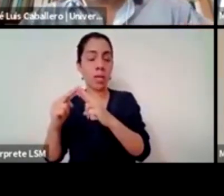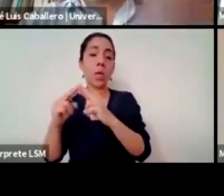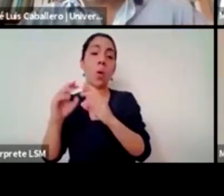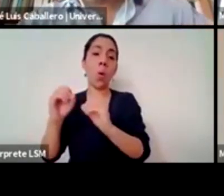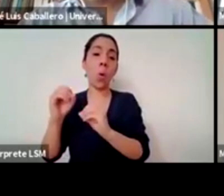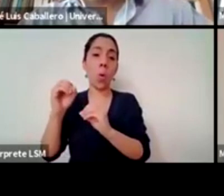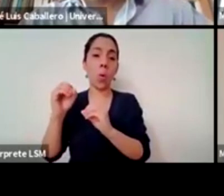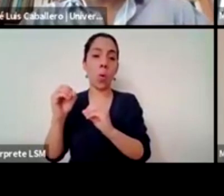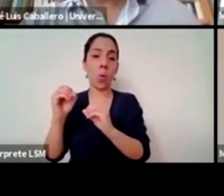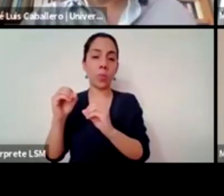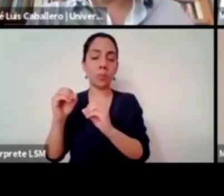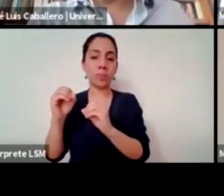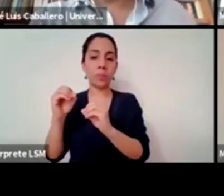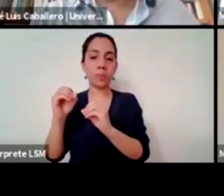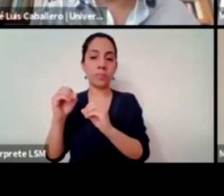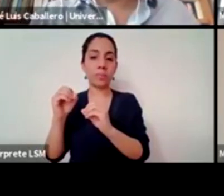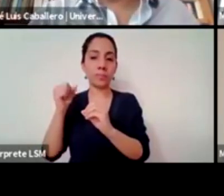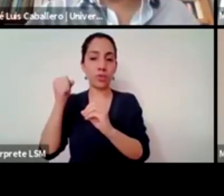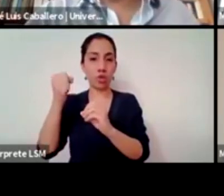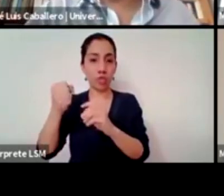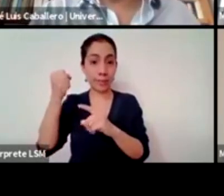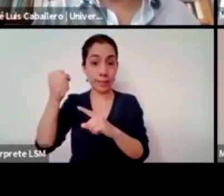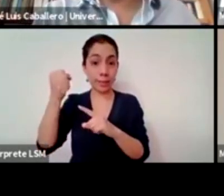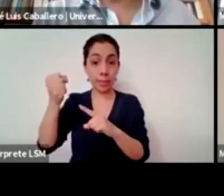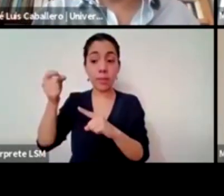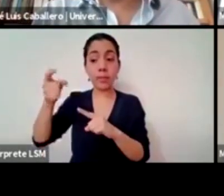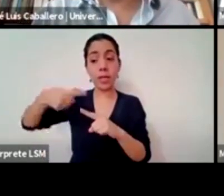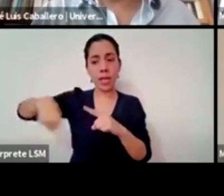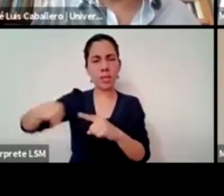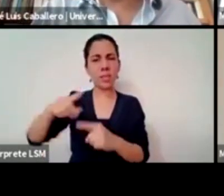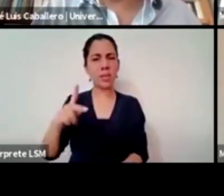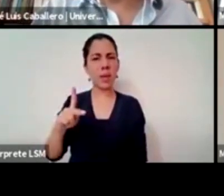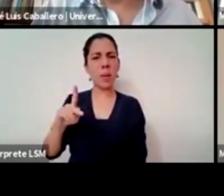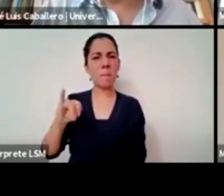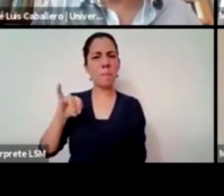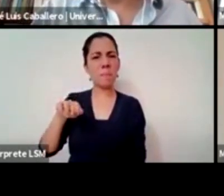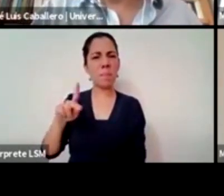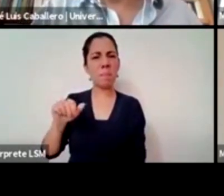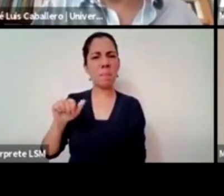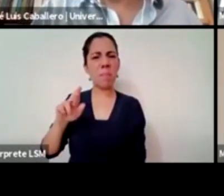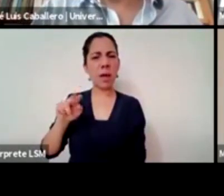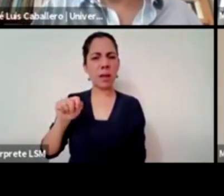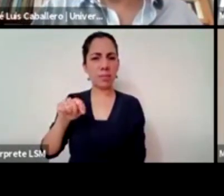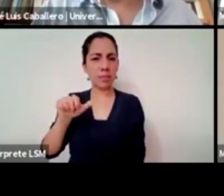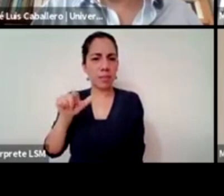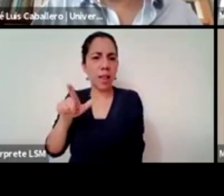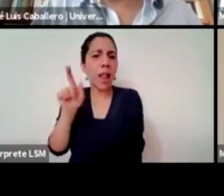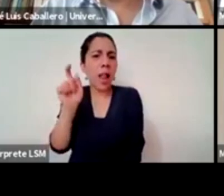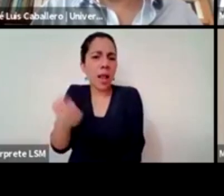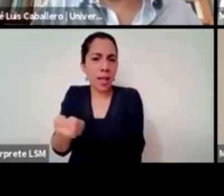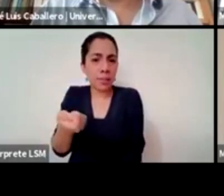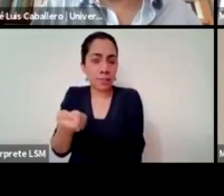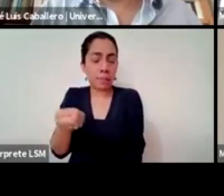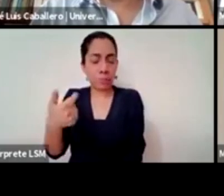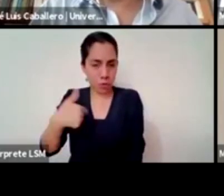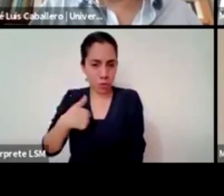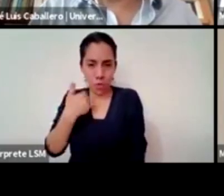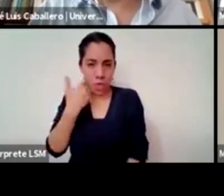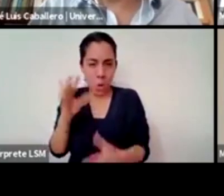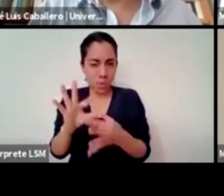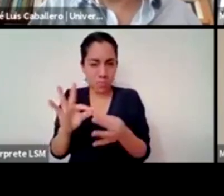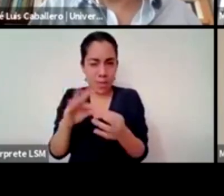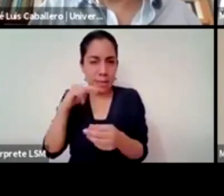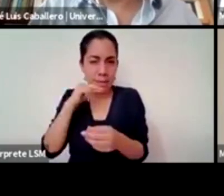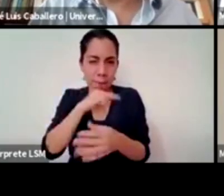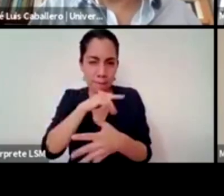¿qué diría del pin parental? pues cinco afirmaciones que no me van a llevar más de un minuto